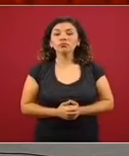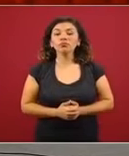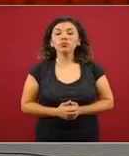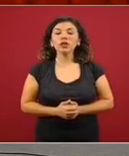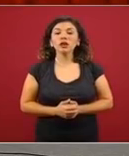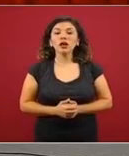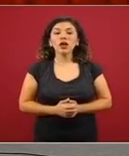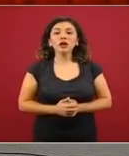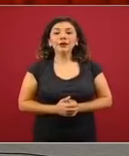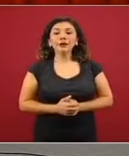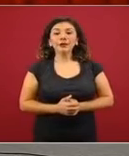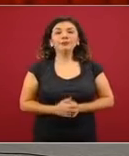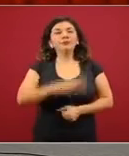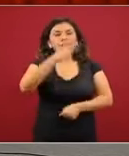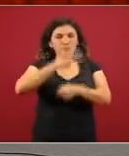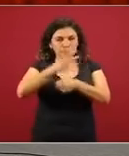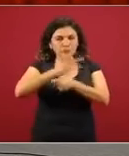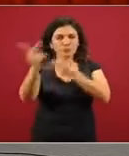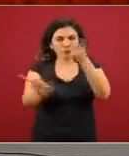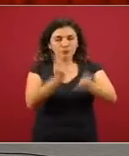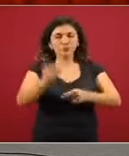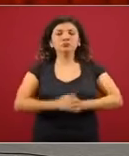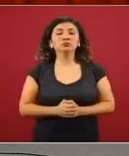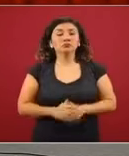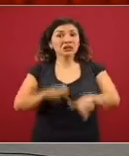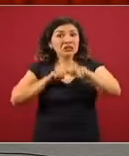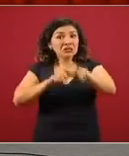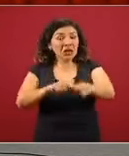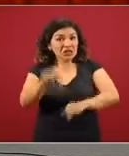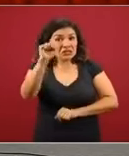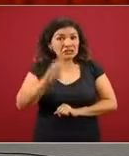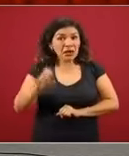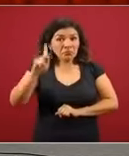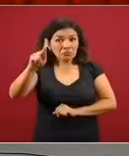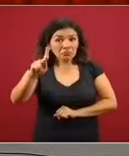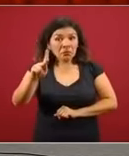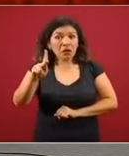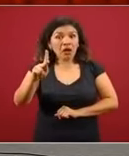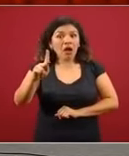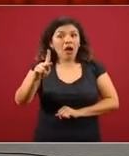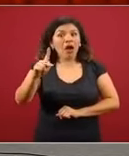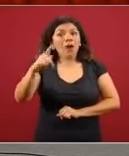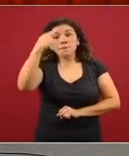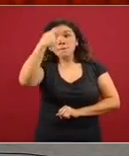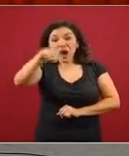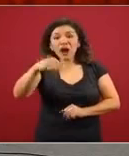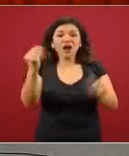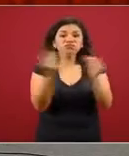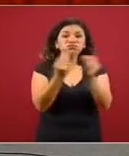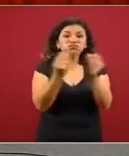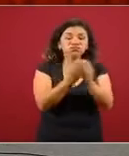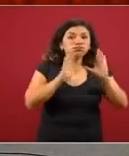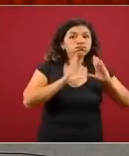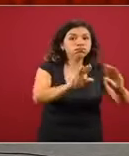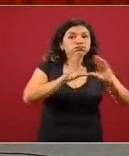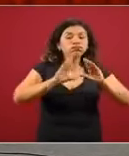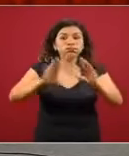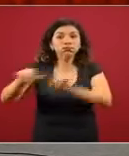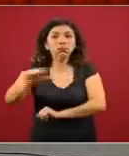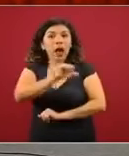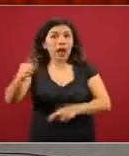El tercer punto es si va a continuar la Secretaría de Educación Pública con el proceso de capacitación